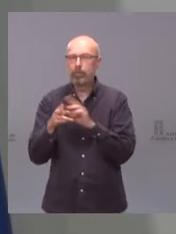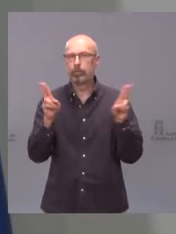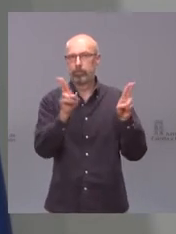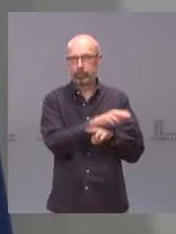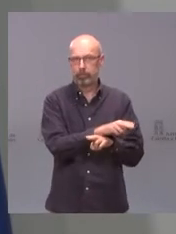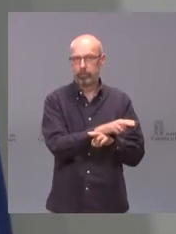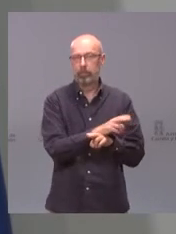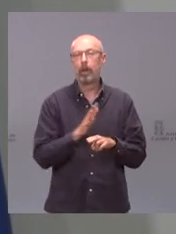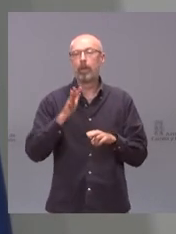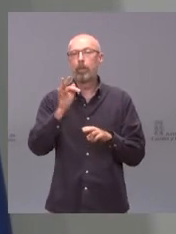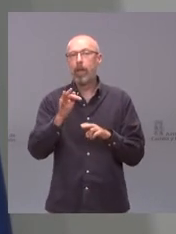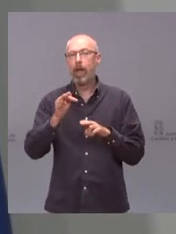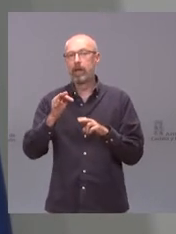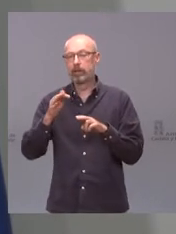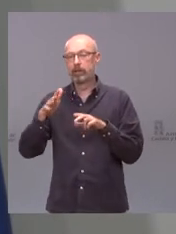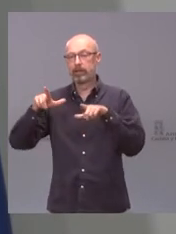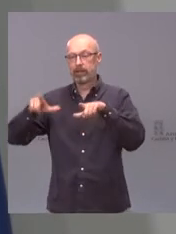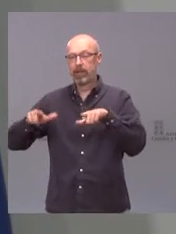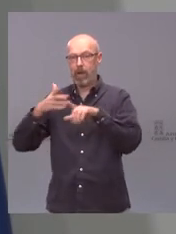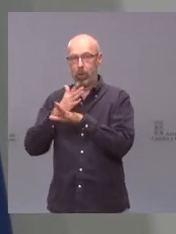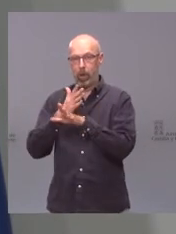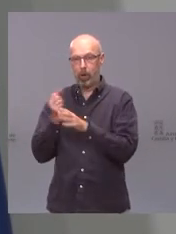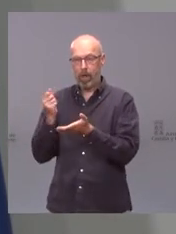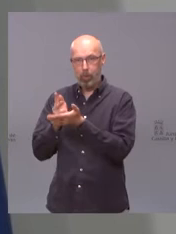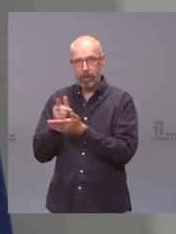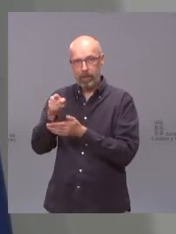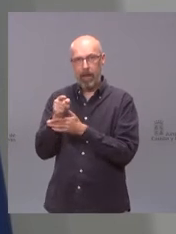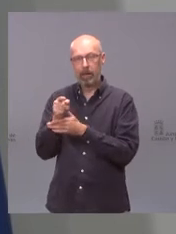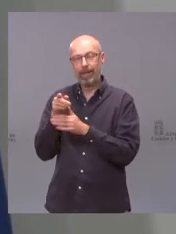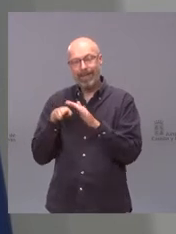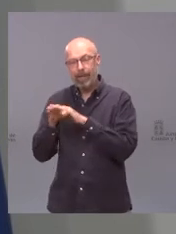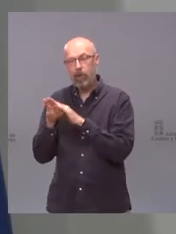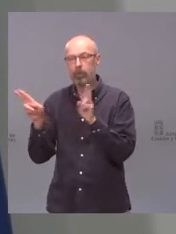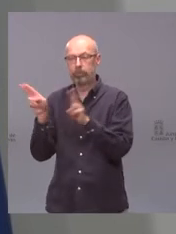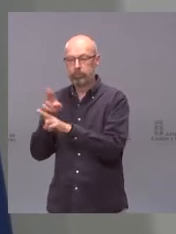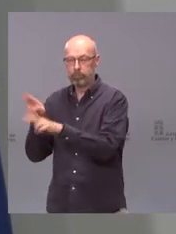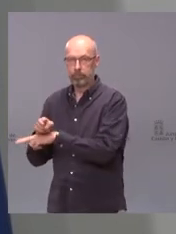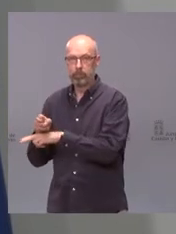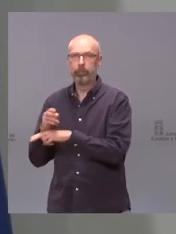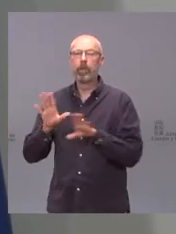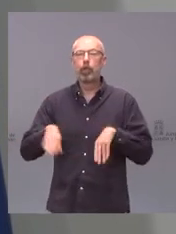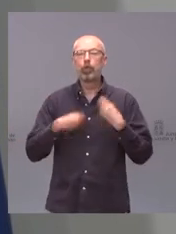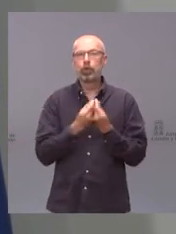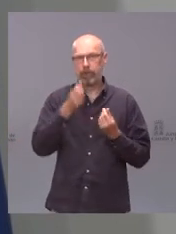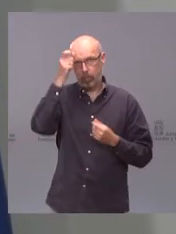las salas de juego y de apuestas. El número de municipios, como les he dicho, son 21